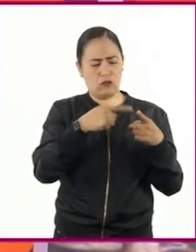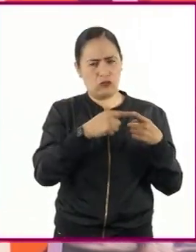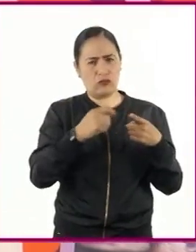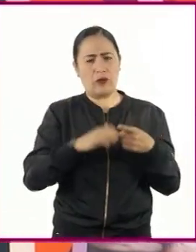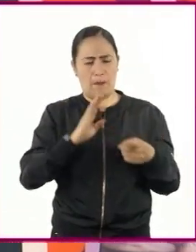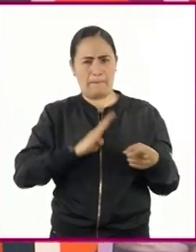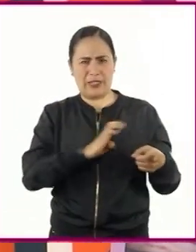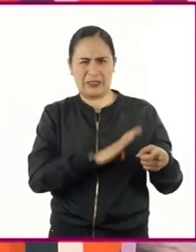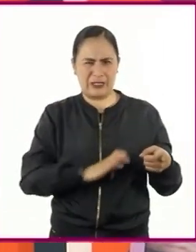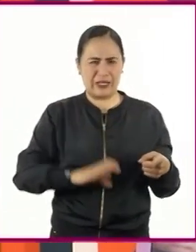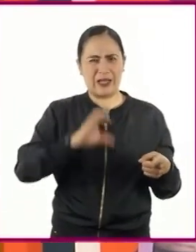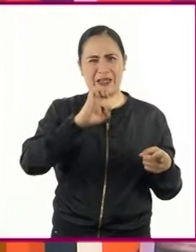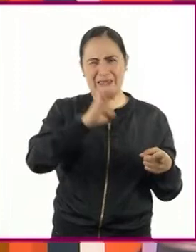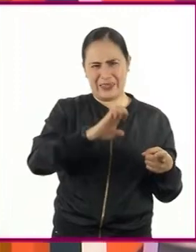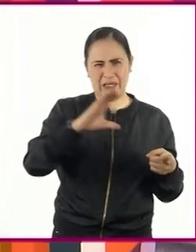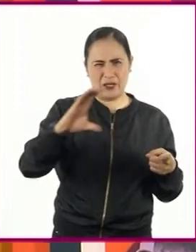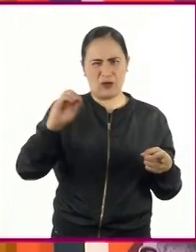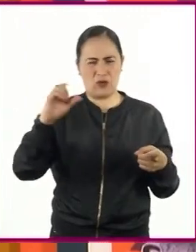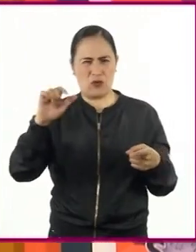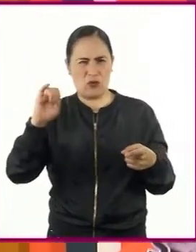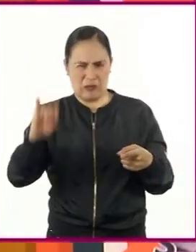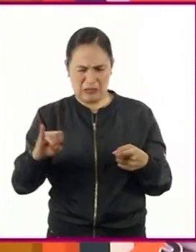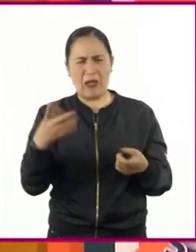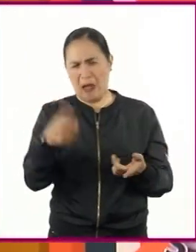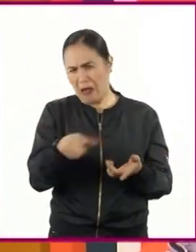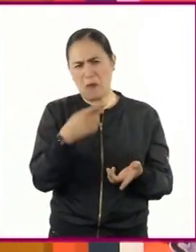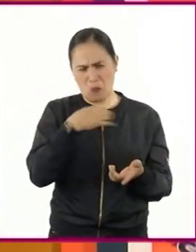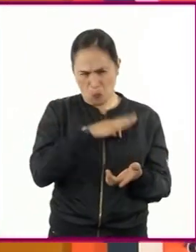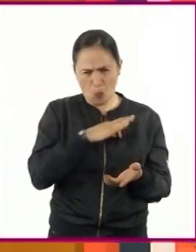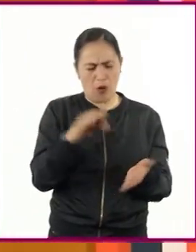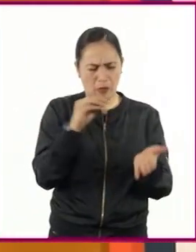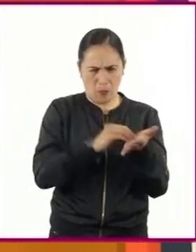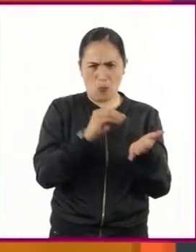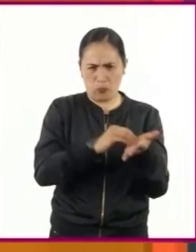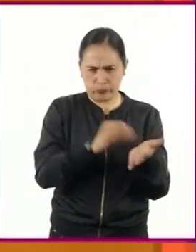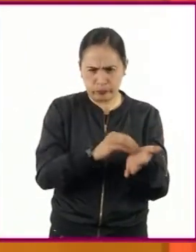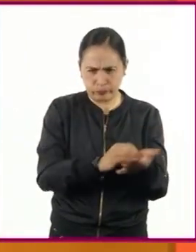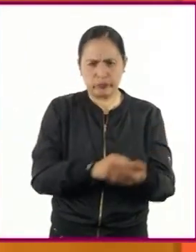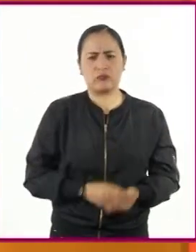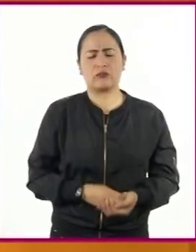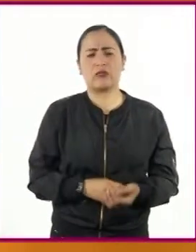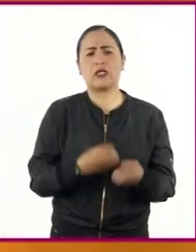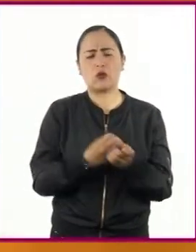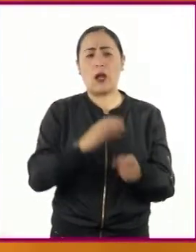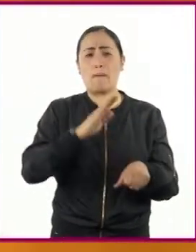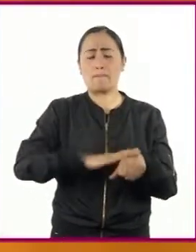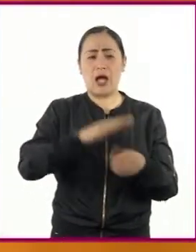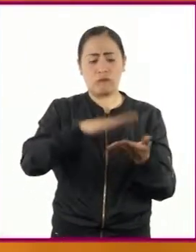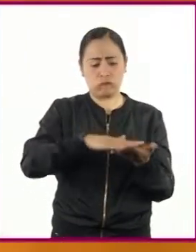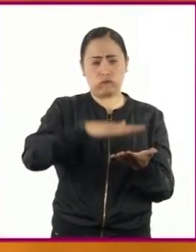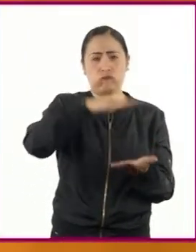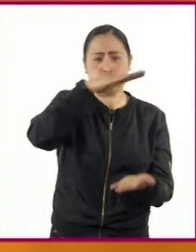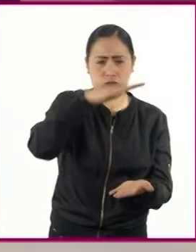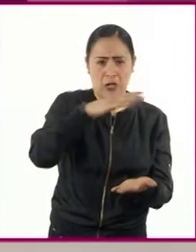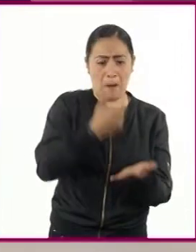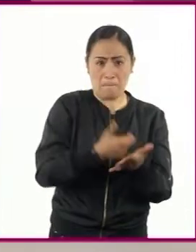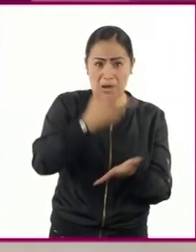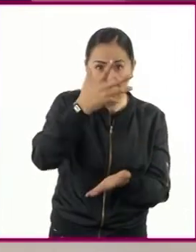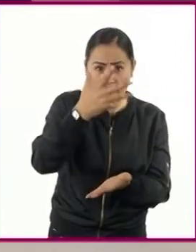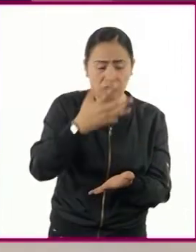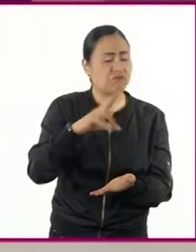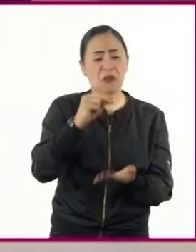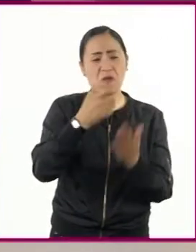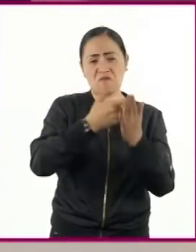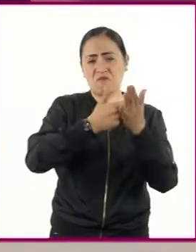bacterias son de fácil mantenimiento, se produce una mayor cantidad de insulina a menor costo y se